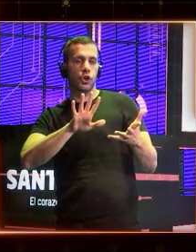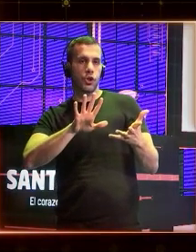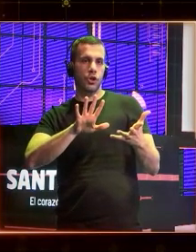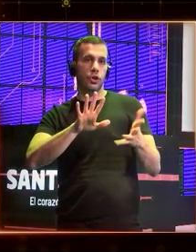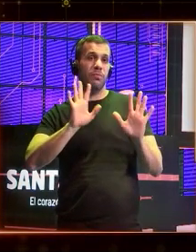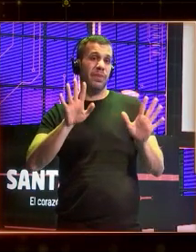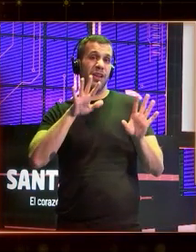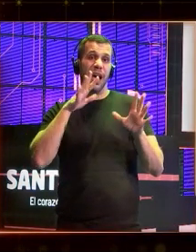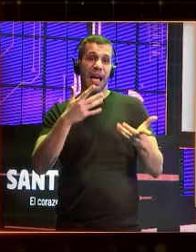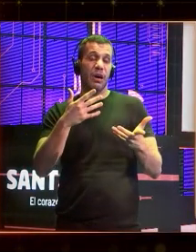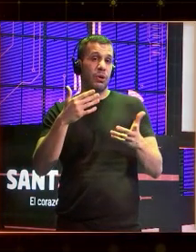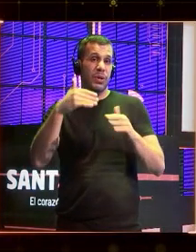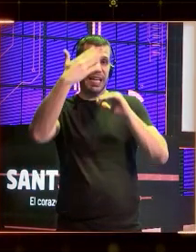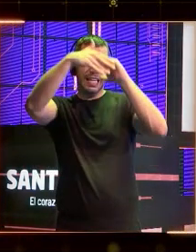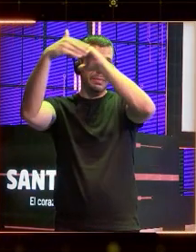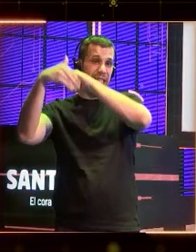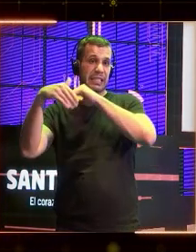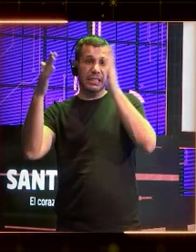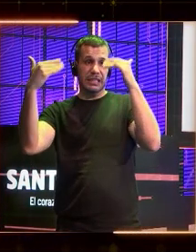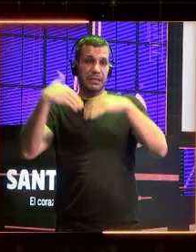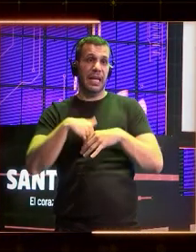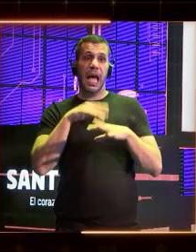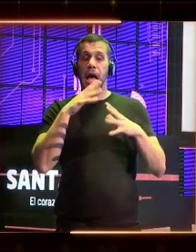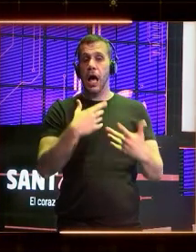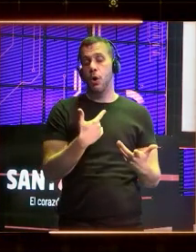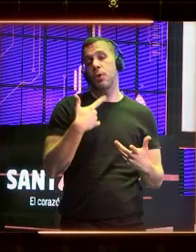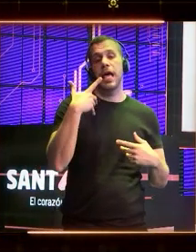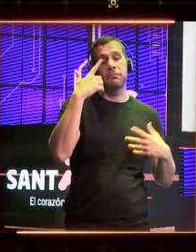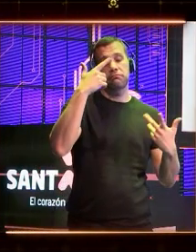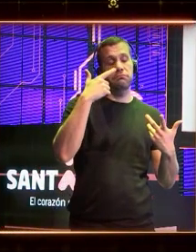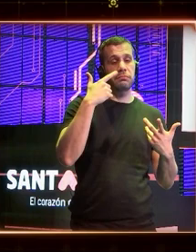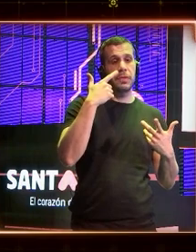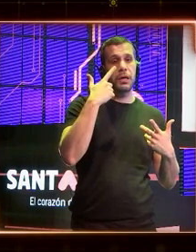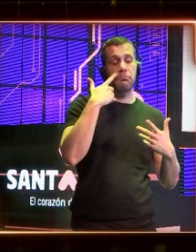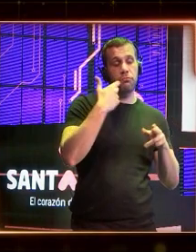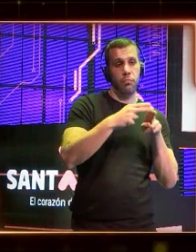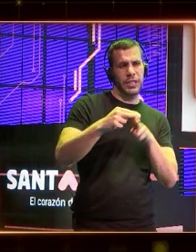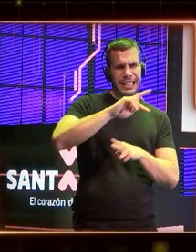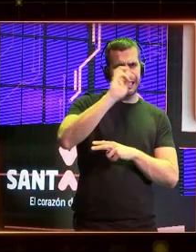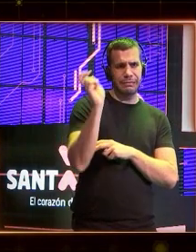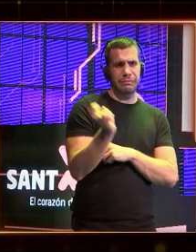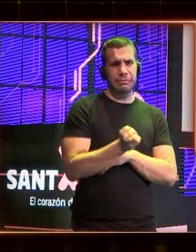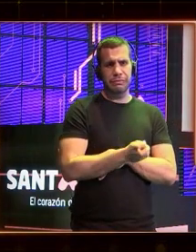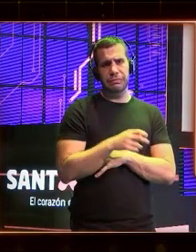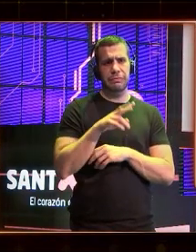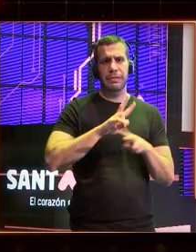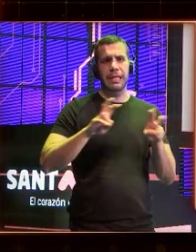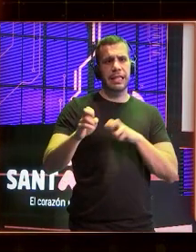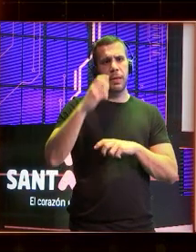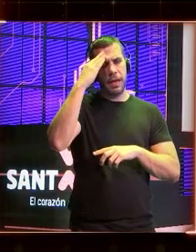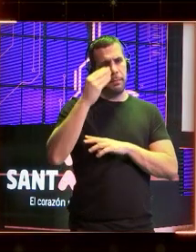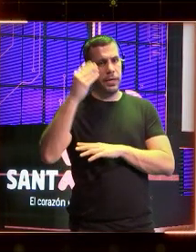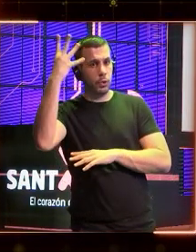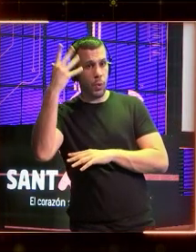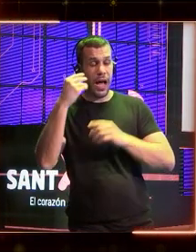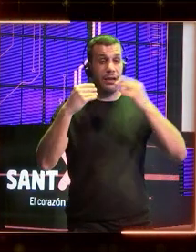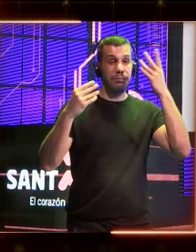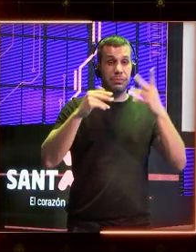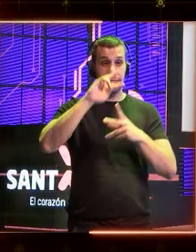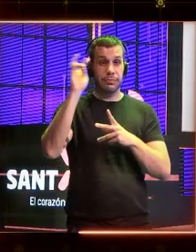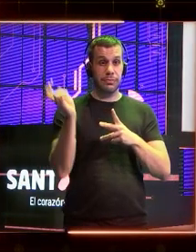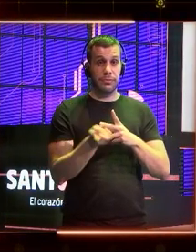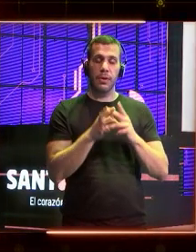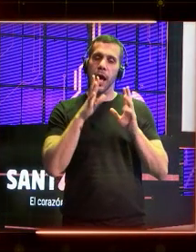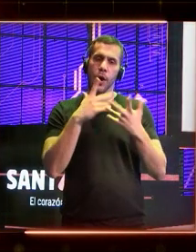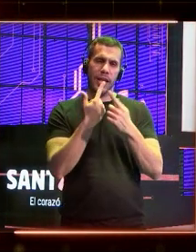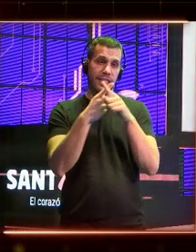desaparecido. Existe la geopolítica, la ciberpolítica y la política del espacio sideral. Porque ahora se juega en ese terreno de juego. O no estamos